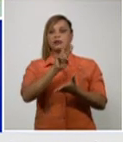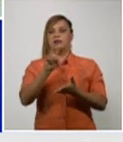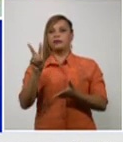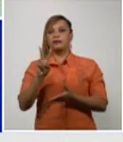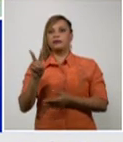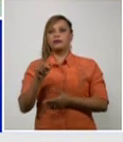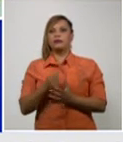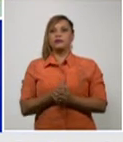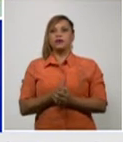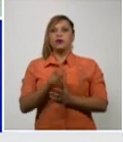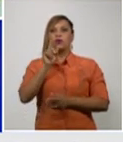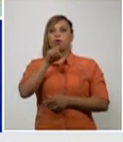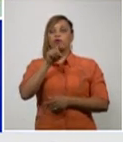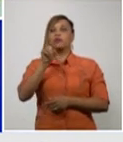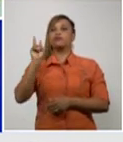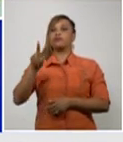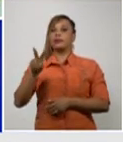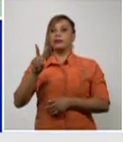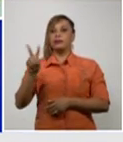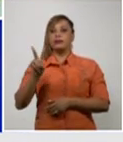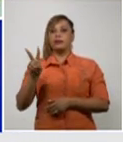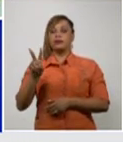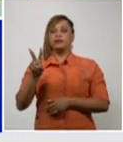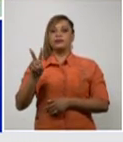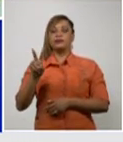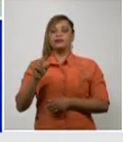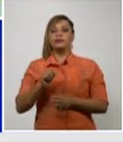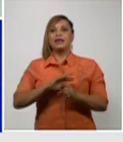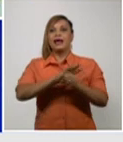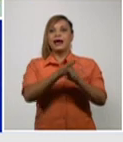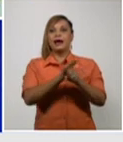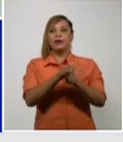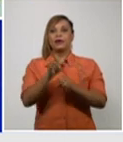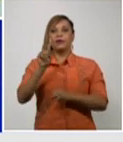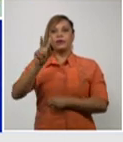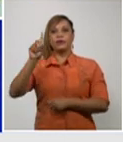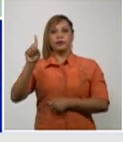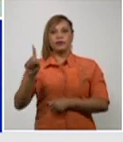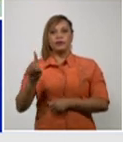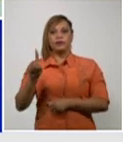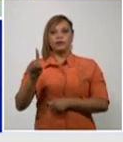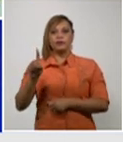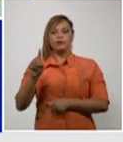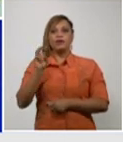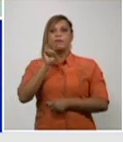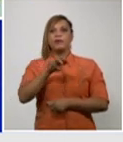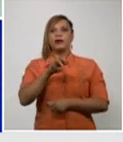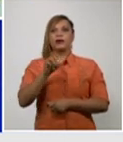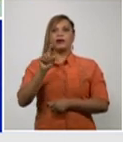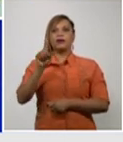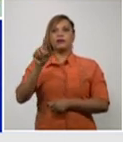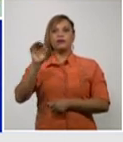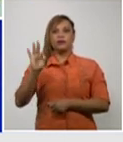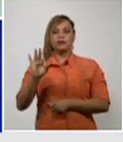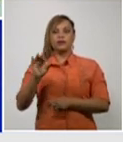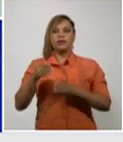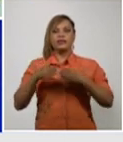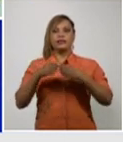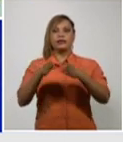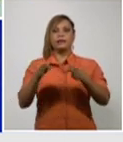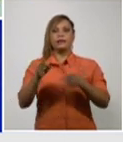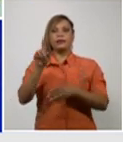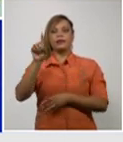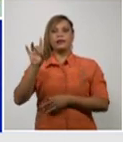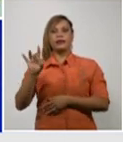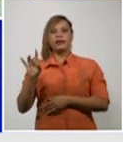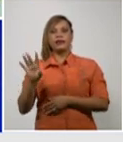Cotorro con 22 cada uno Arroyo Naranjo 21 Marianao 18 San